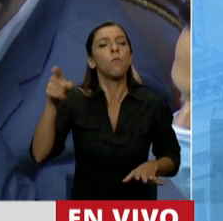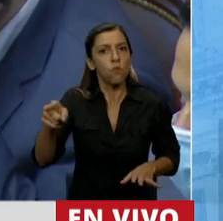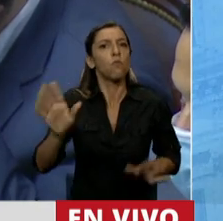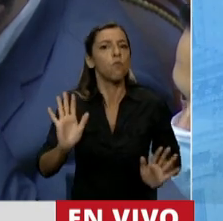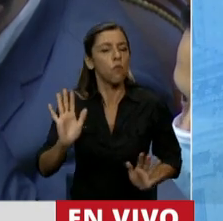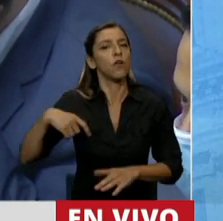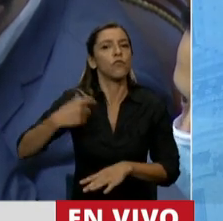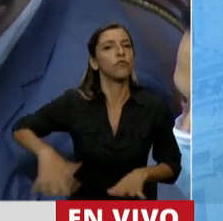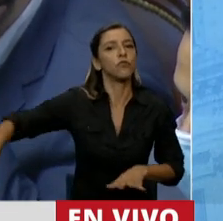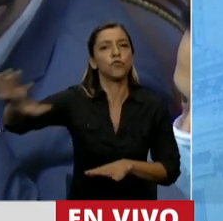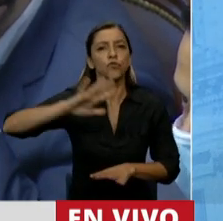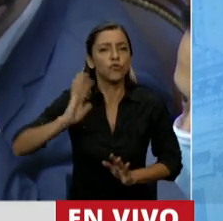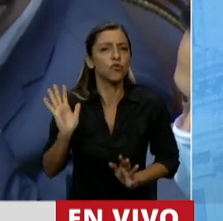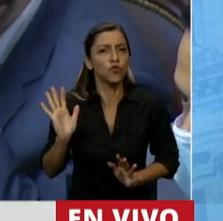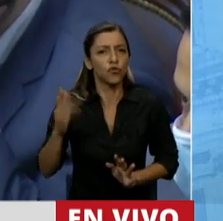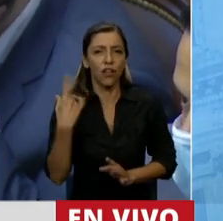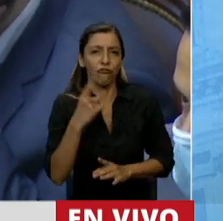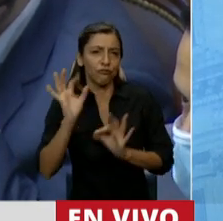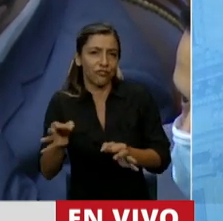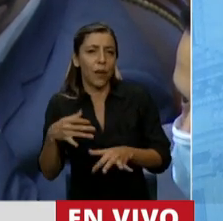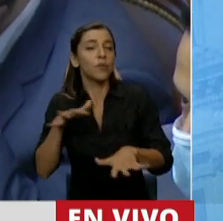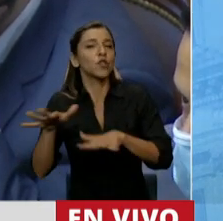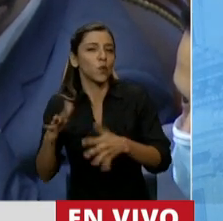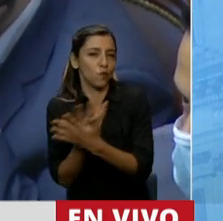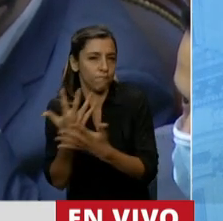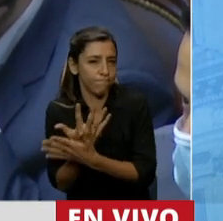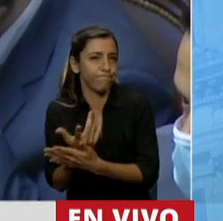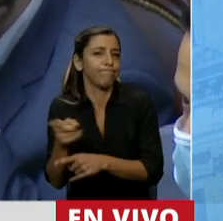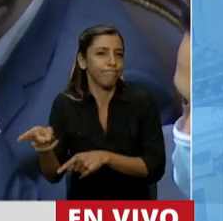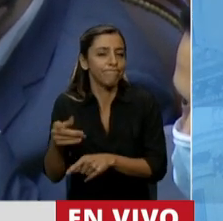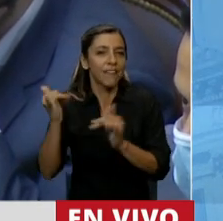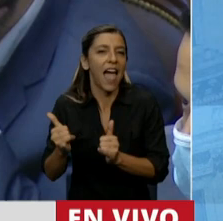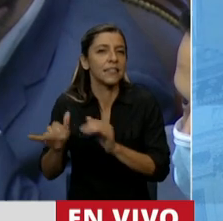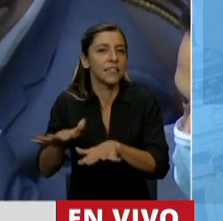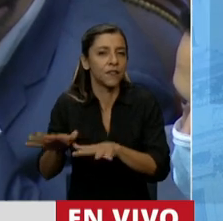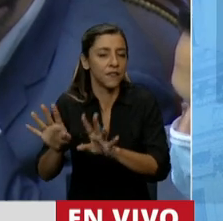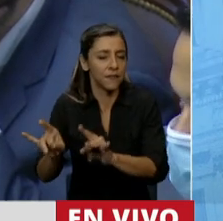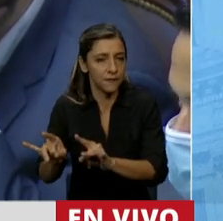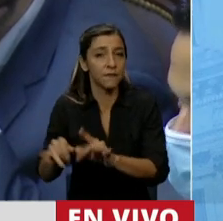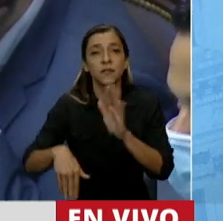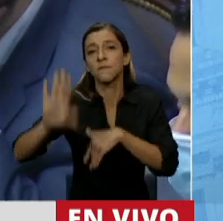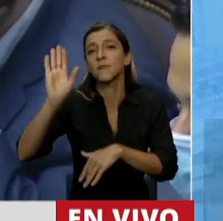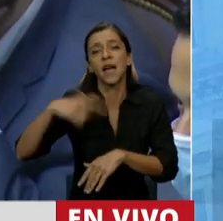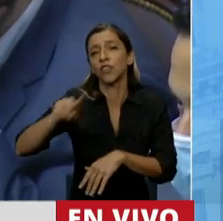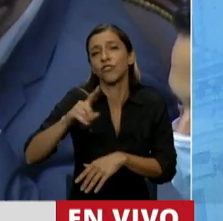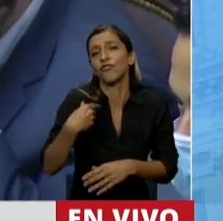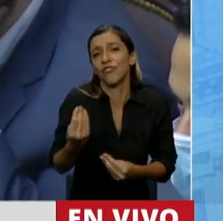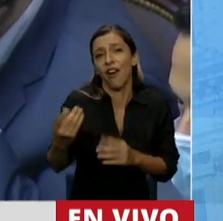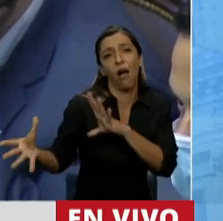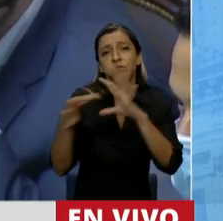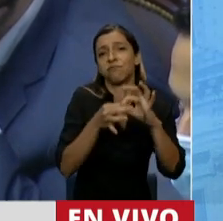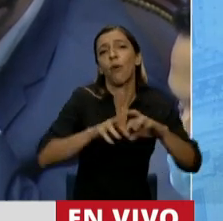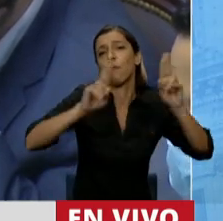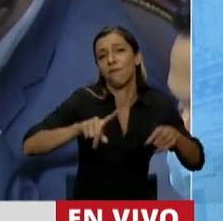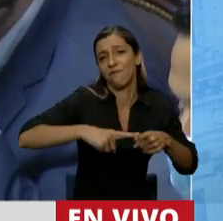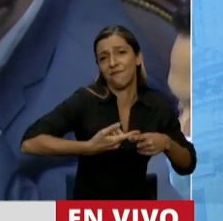íntimamente, las condiciones sociales de vulnerabilidad están claramente asociadas a las políticas públicas